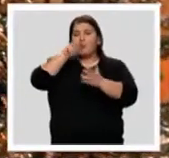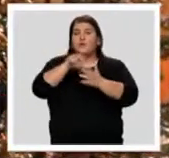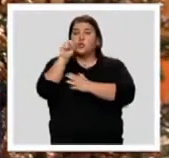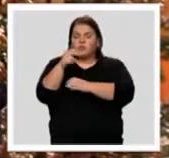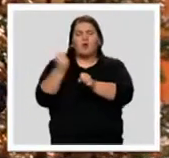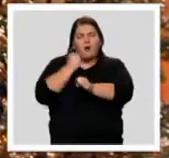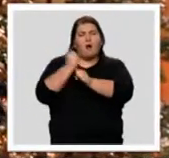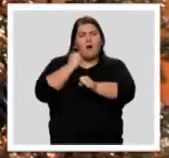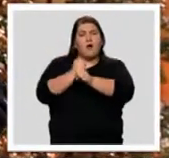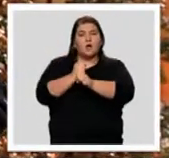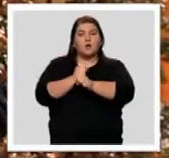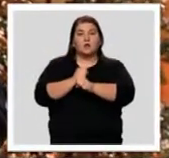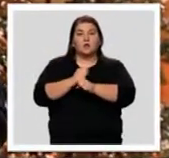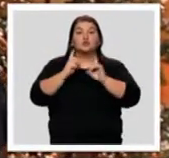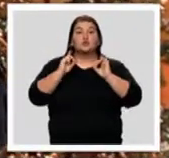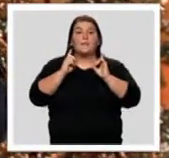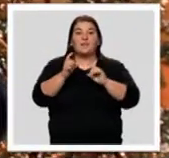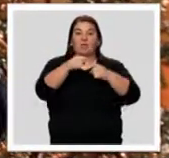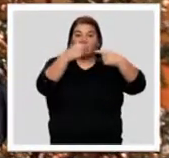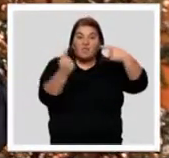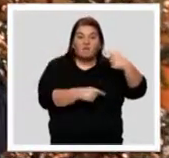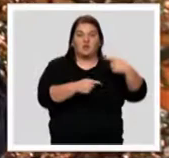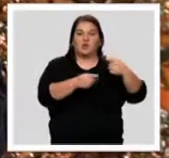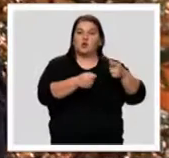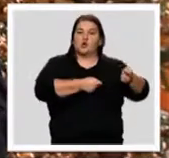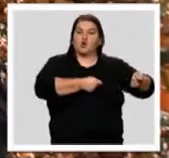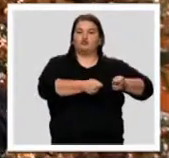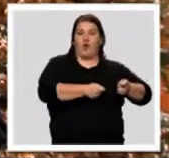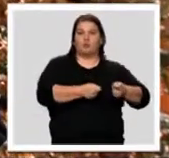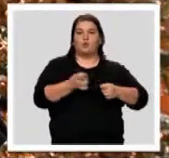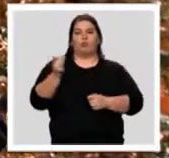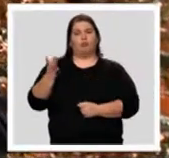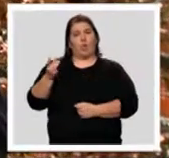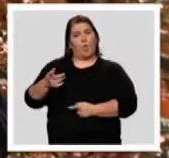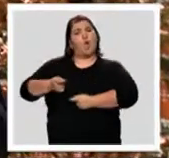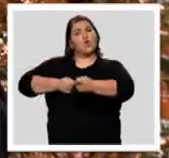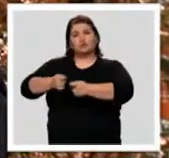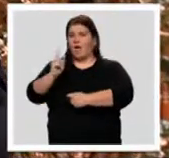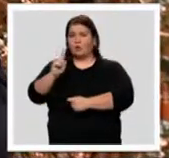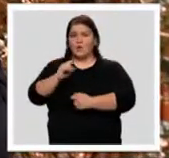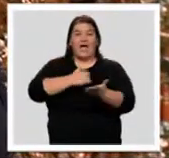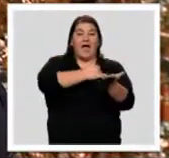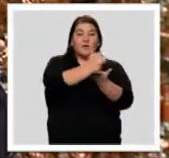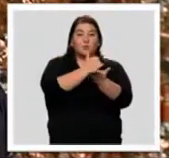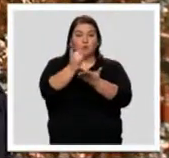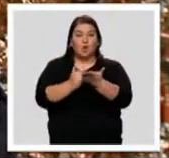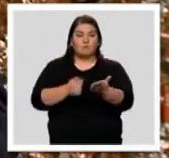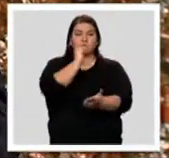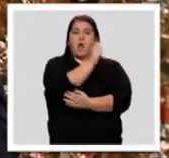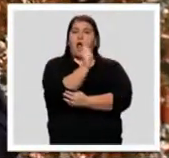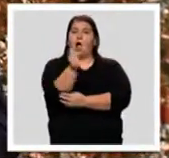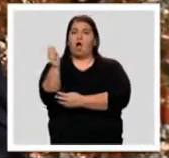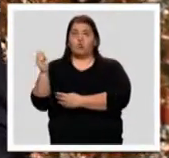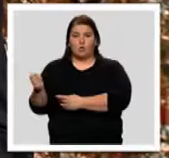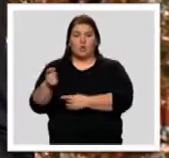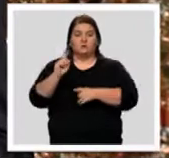Y en 2012 no solo hemos atajado el déficit, controlado la deuda, pagado a nuestros agricultores, a